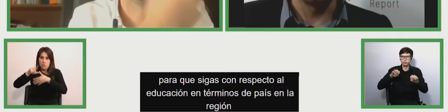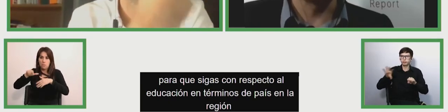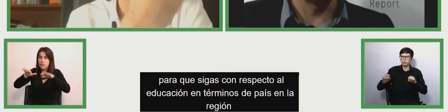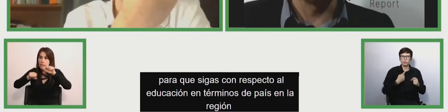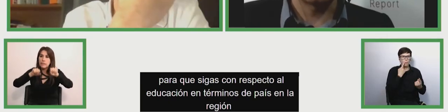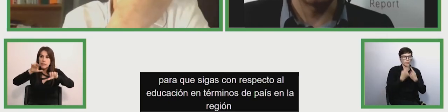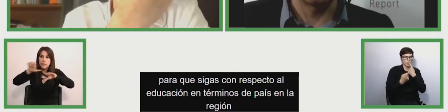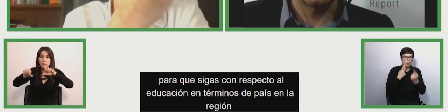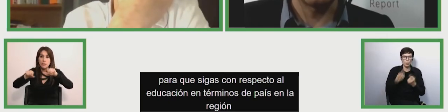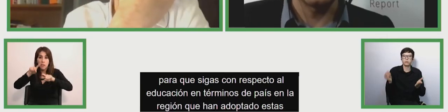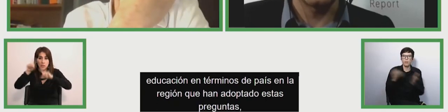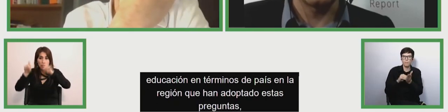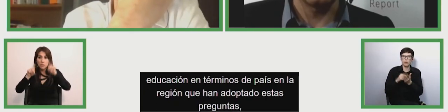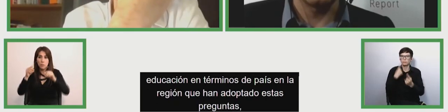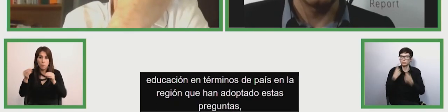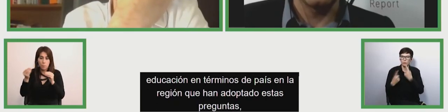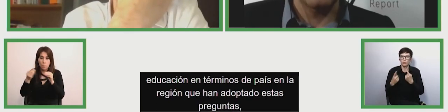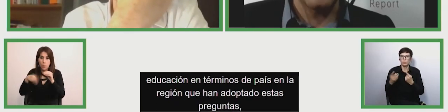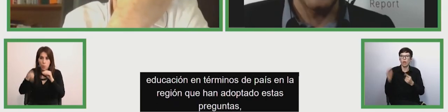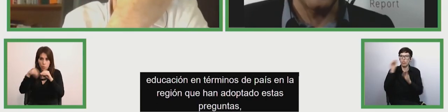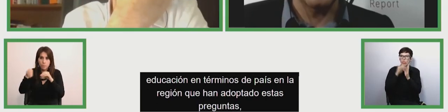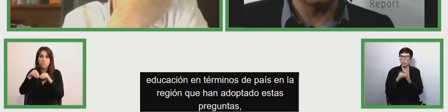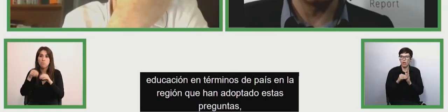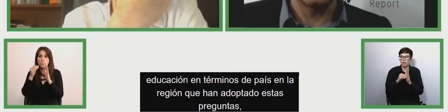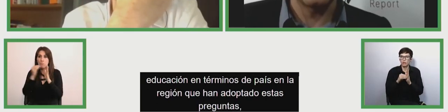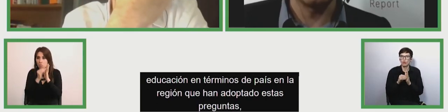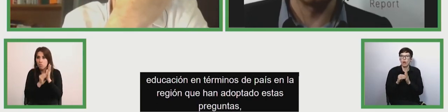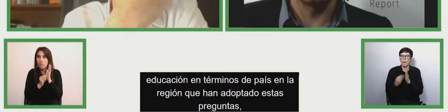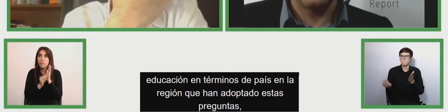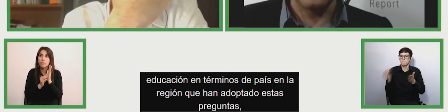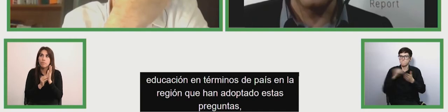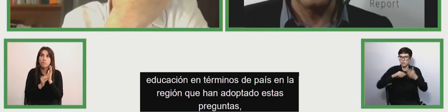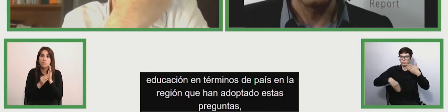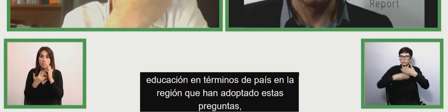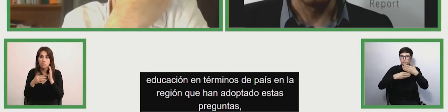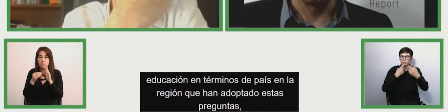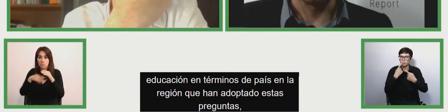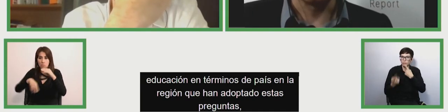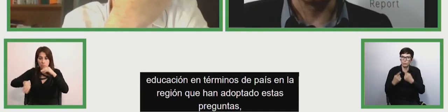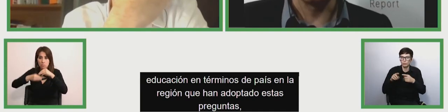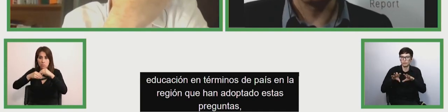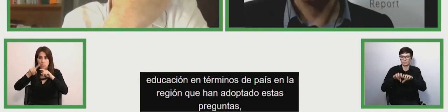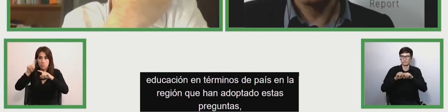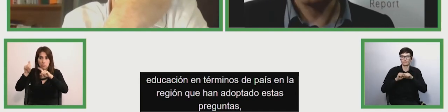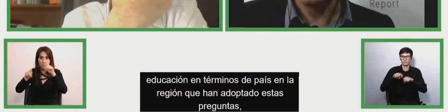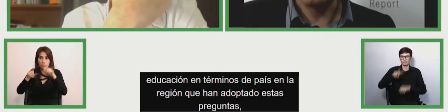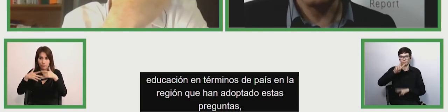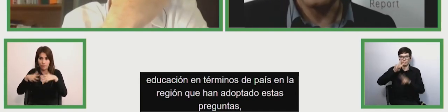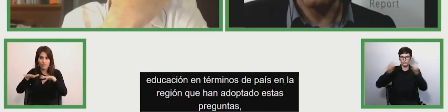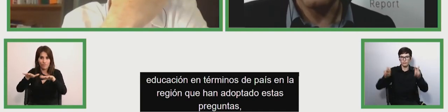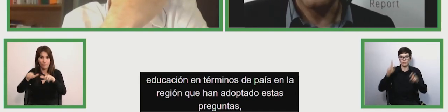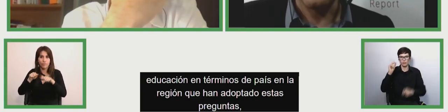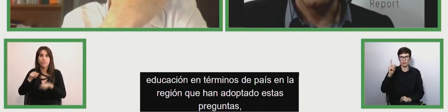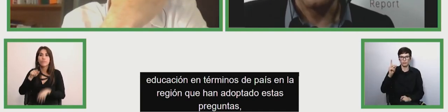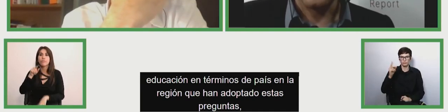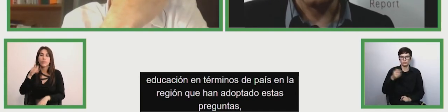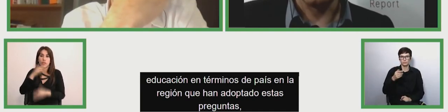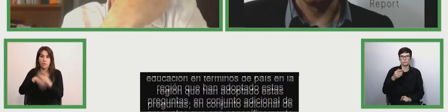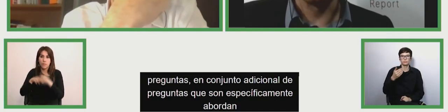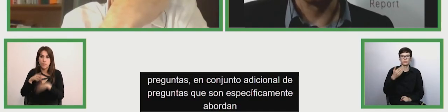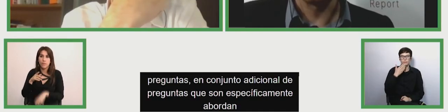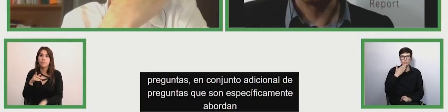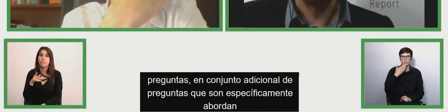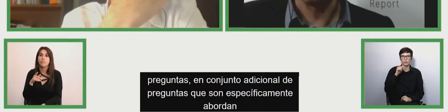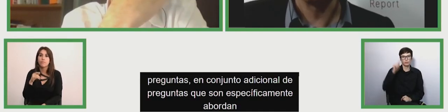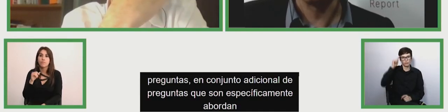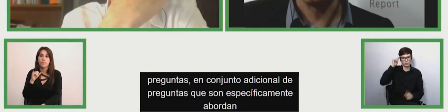caso de un conjunto adicional de preguntas que son específicamente abordan o asignados